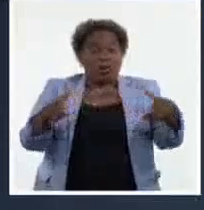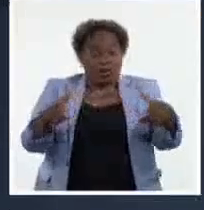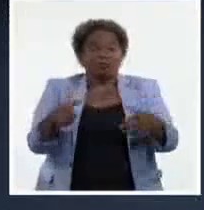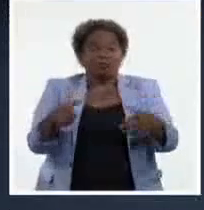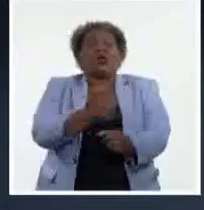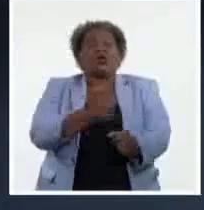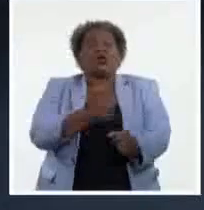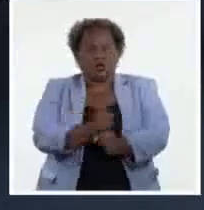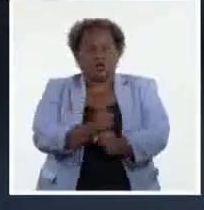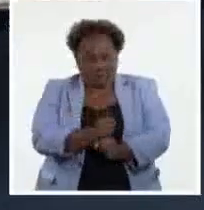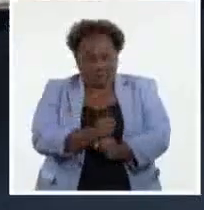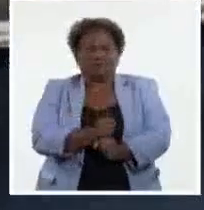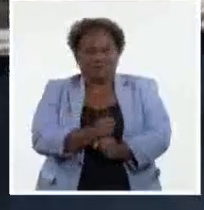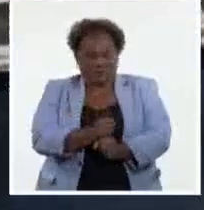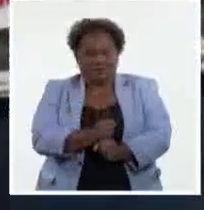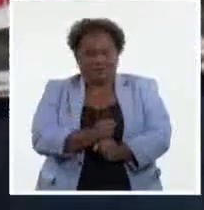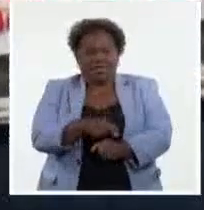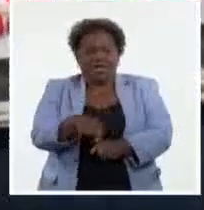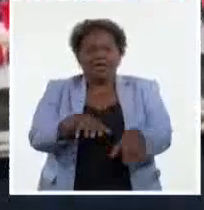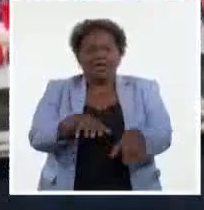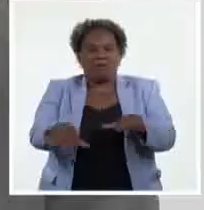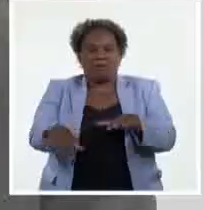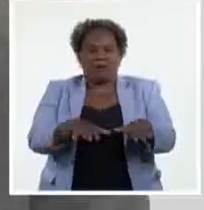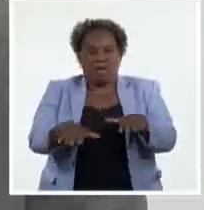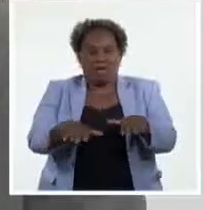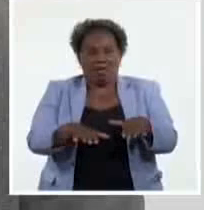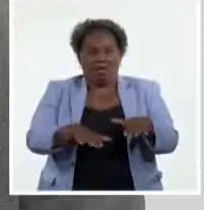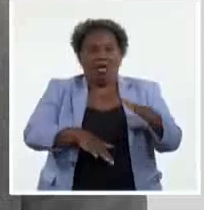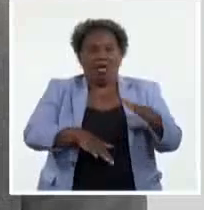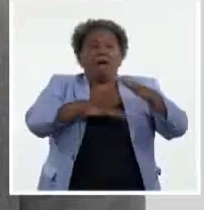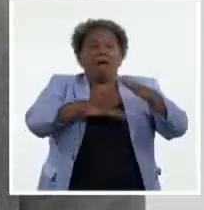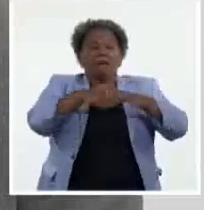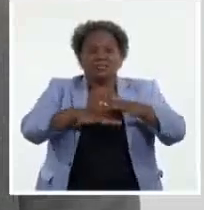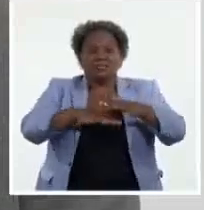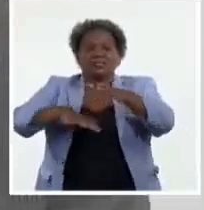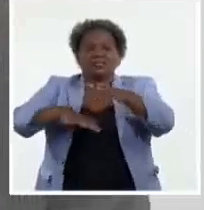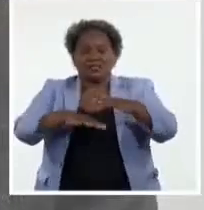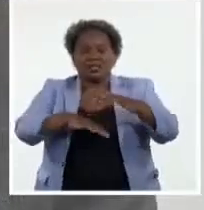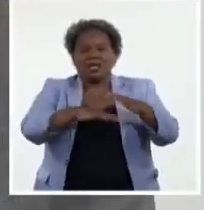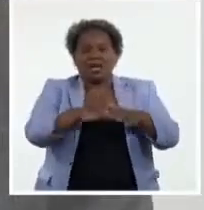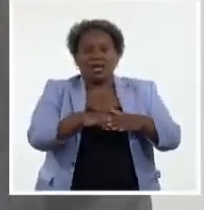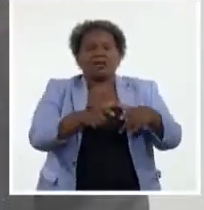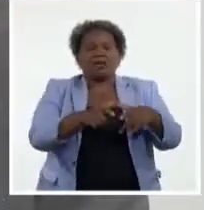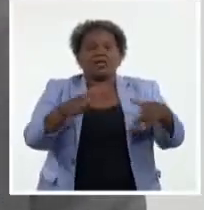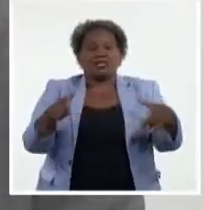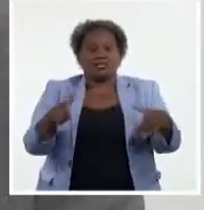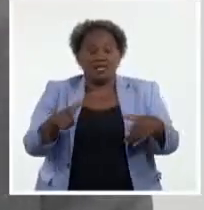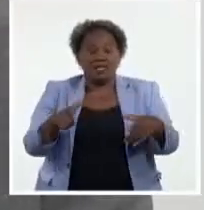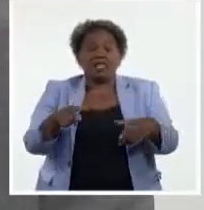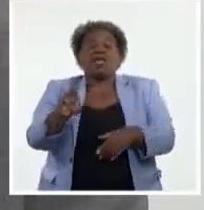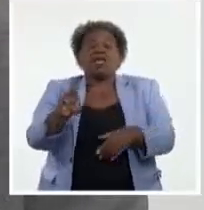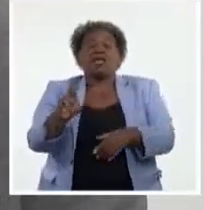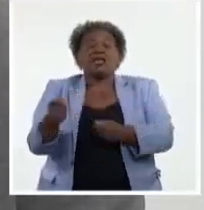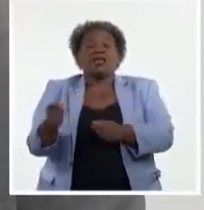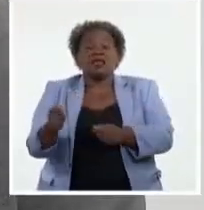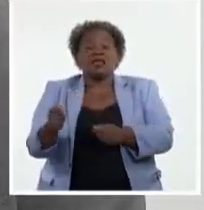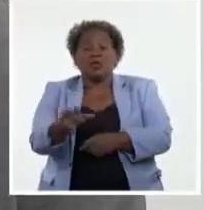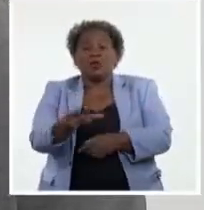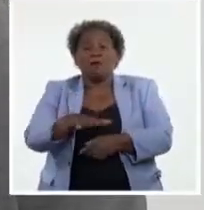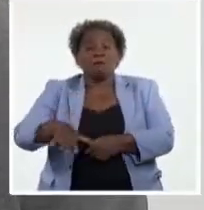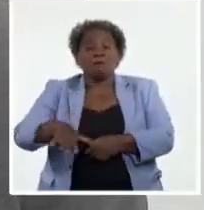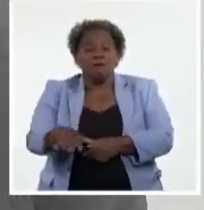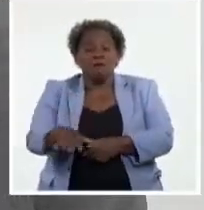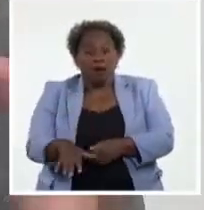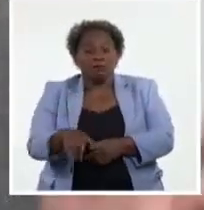misma. Por tanto, hay que habilitar capacidades en todas las capas de la red. Hay que crecer en radiobases, hay que crecer en funcionalidades en